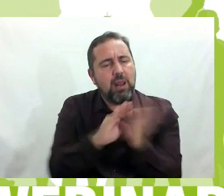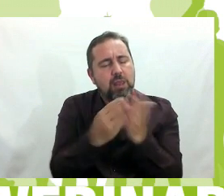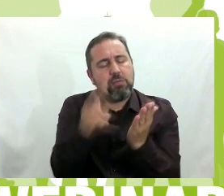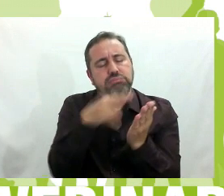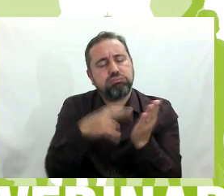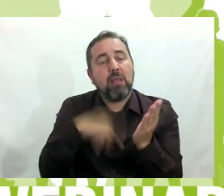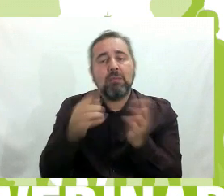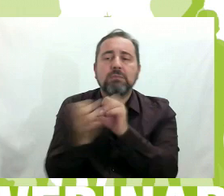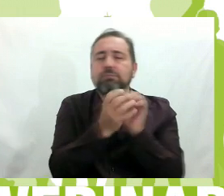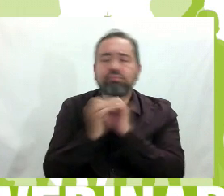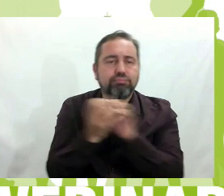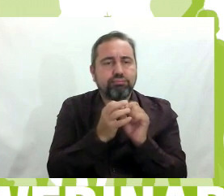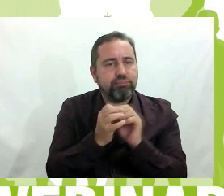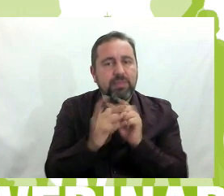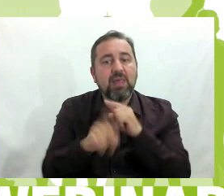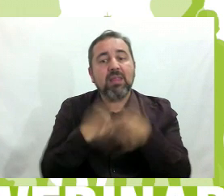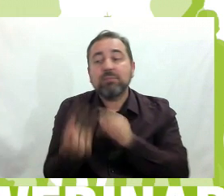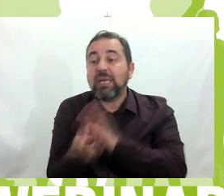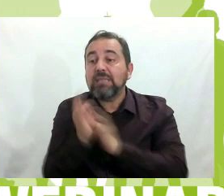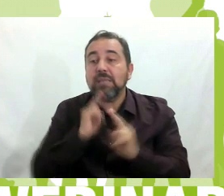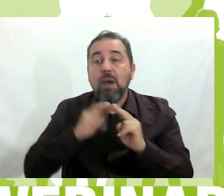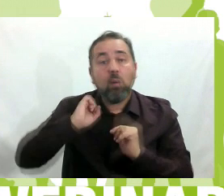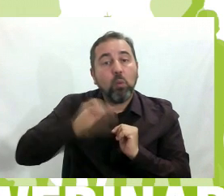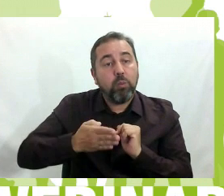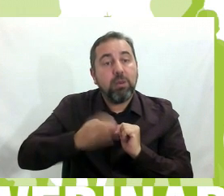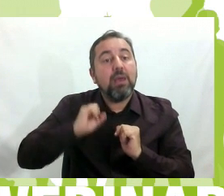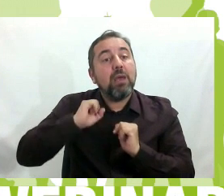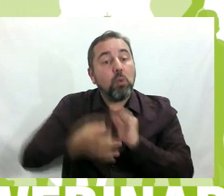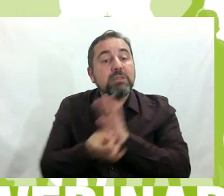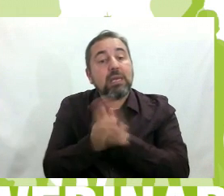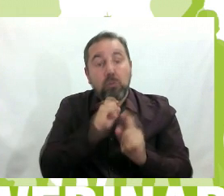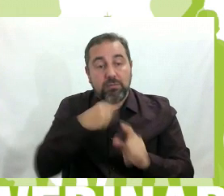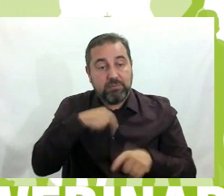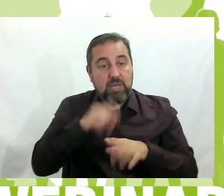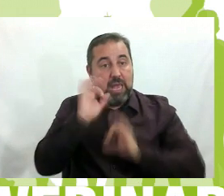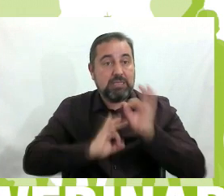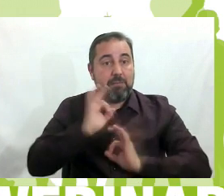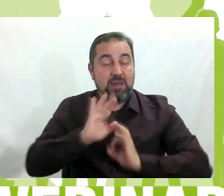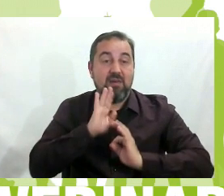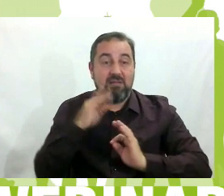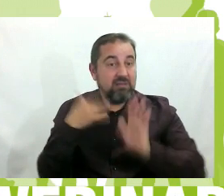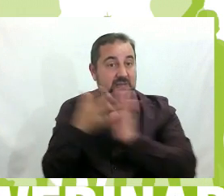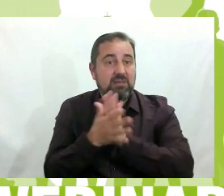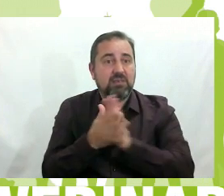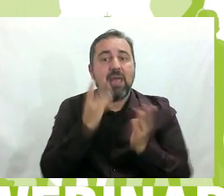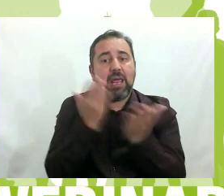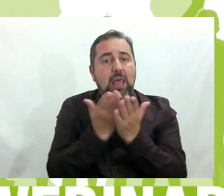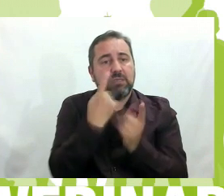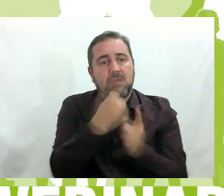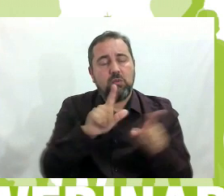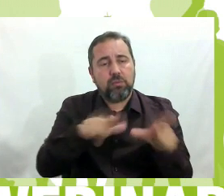Después crean el club. El club se crea en esta asamblea que os había comentado antes que se hace en cada clase,